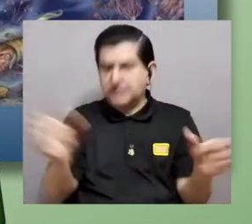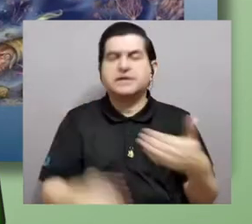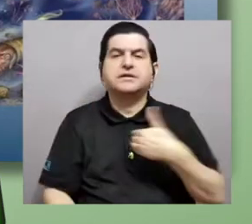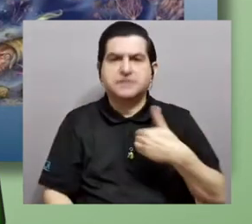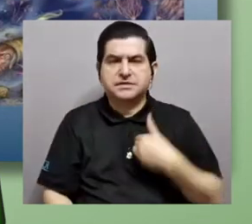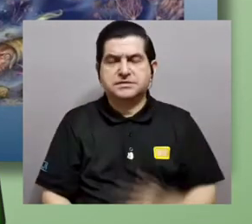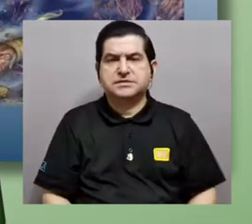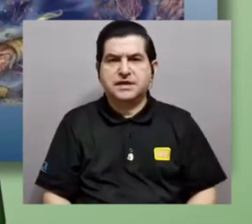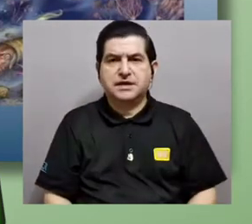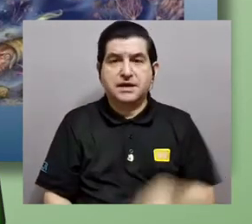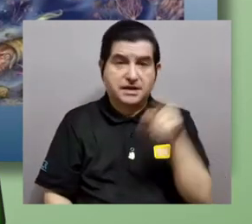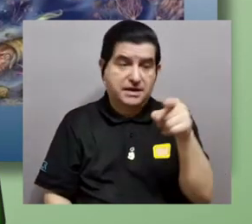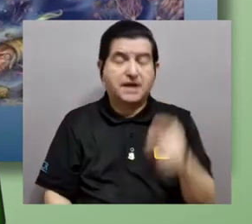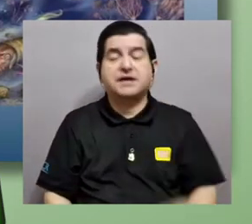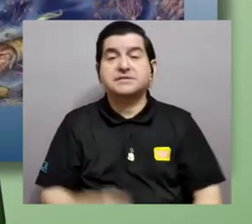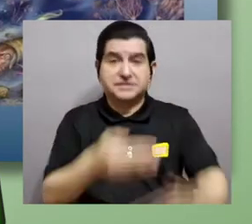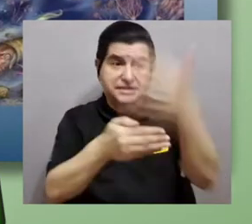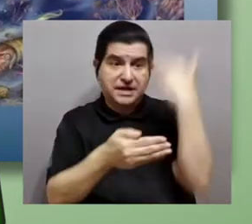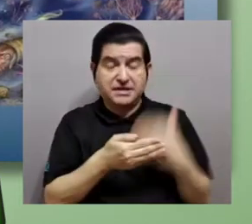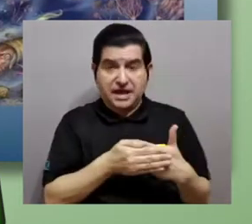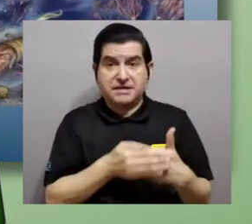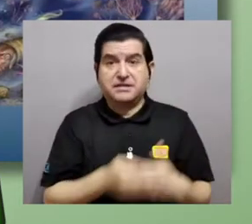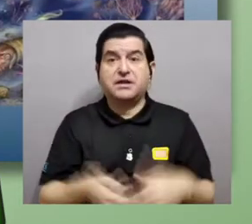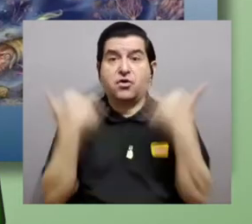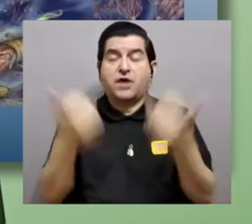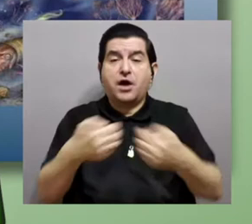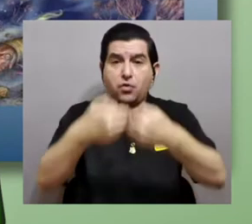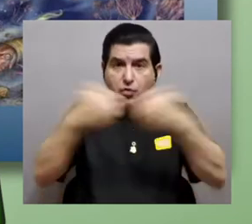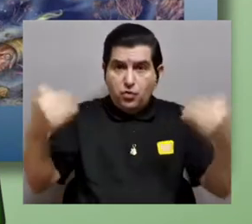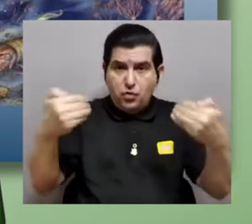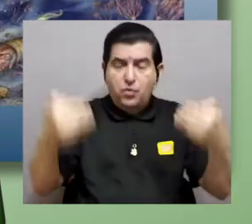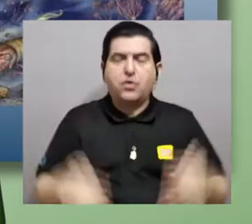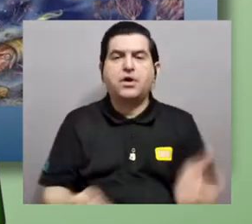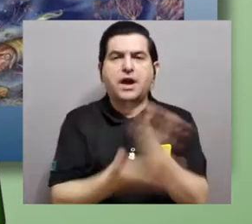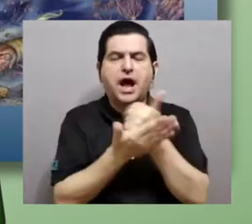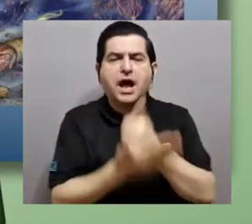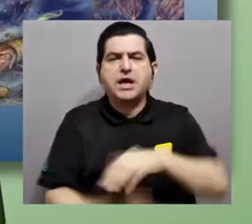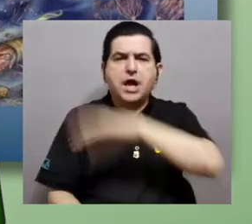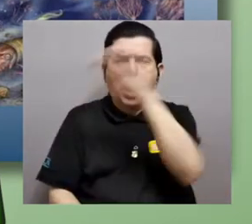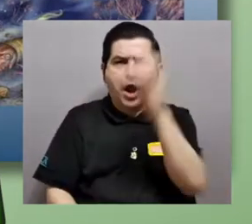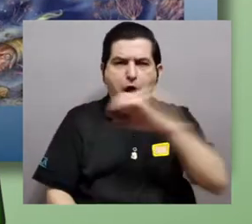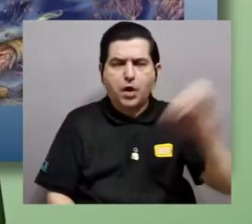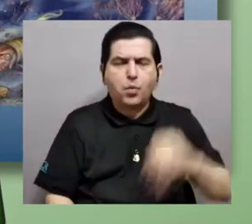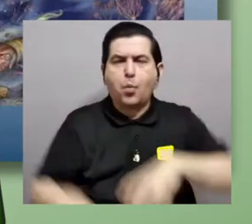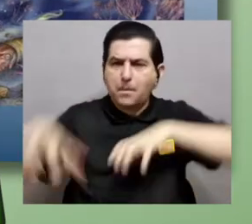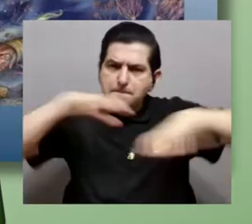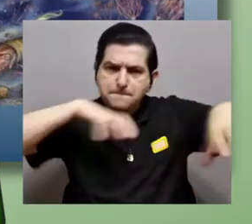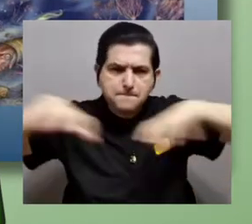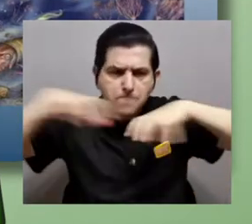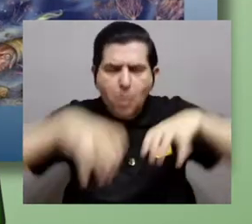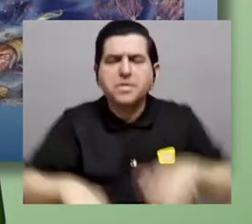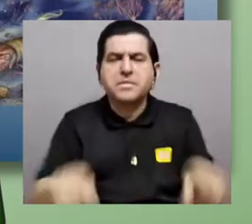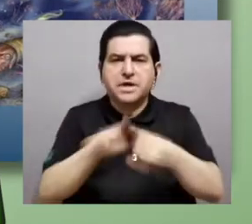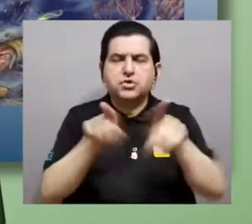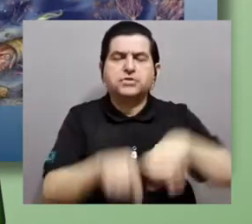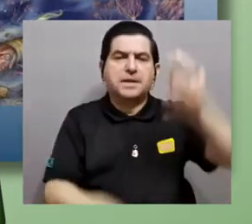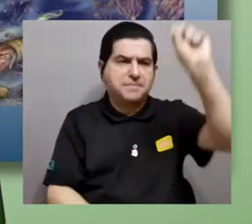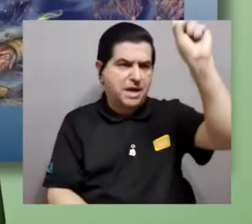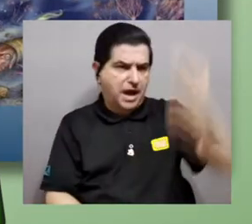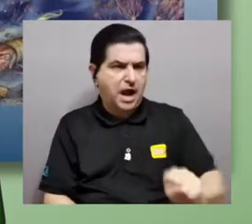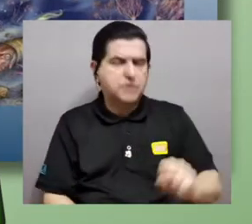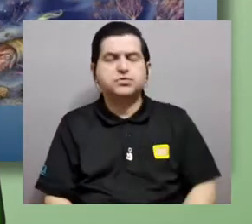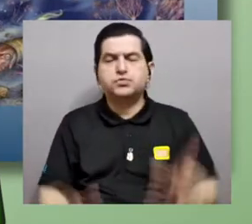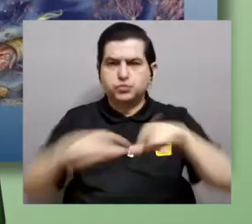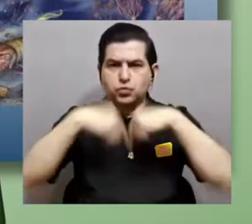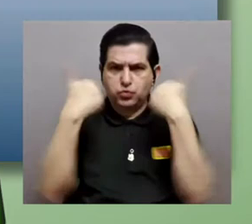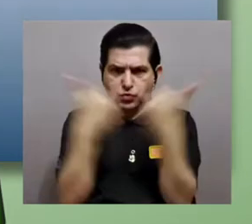del supercontinente que teníamos antes, vemos la separación y apertura de algunos océanos y un movimiento que se va dando hacia el sur de